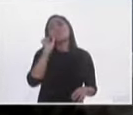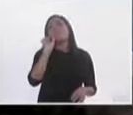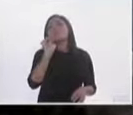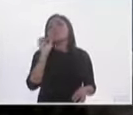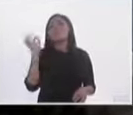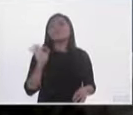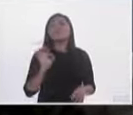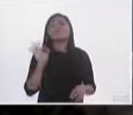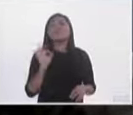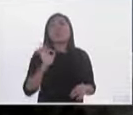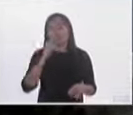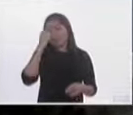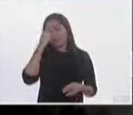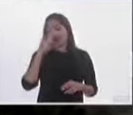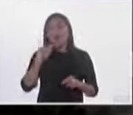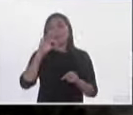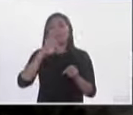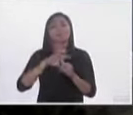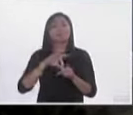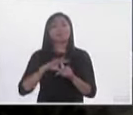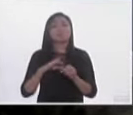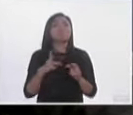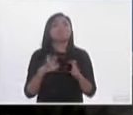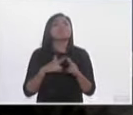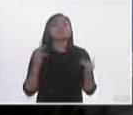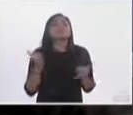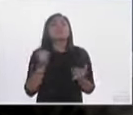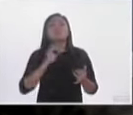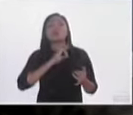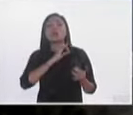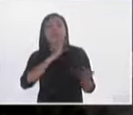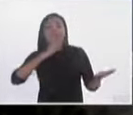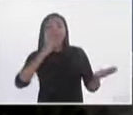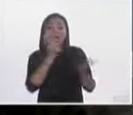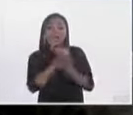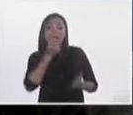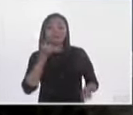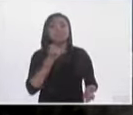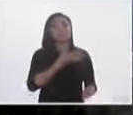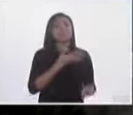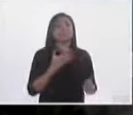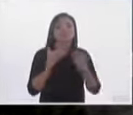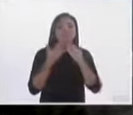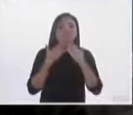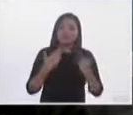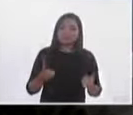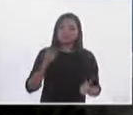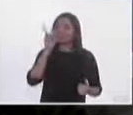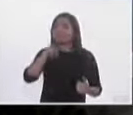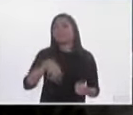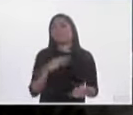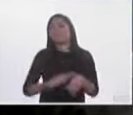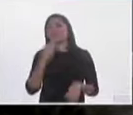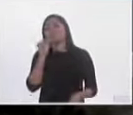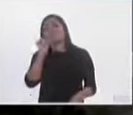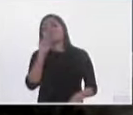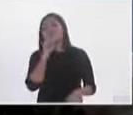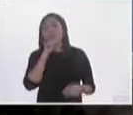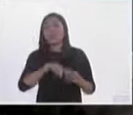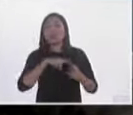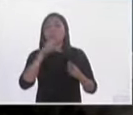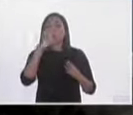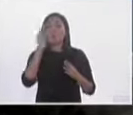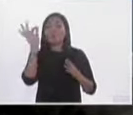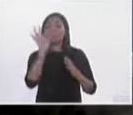los votos, ni siquiera figuraron, menos del 0.5%. En realidad solo muy pocos superaron el 1%